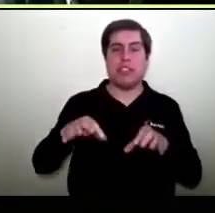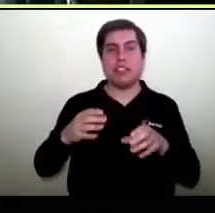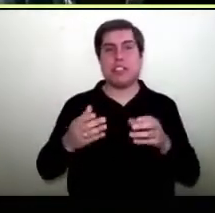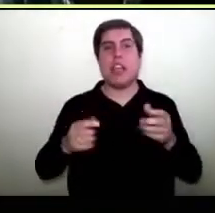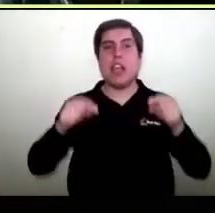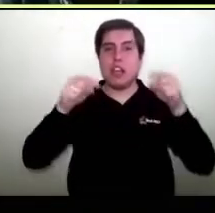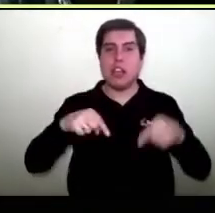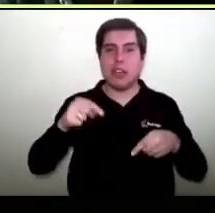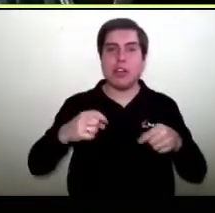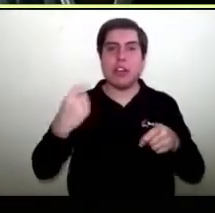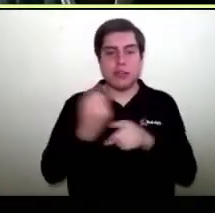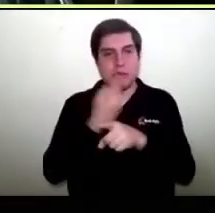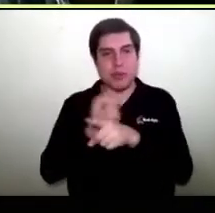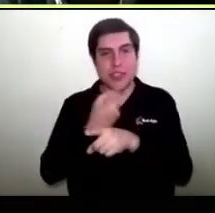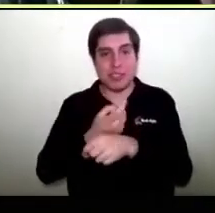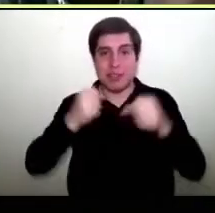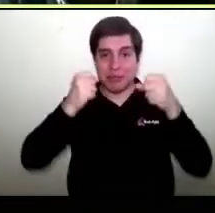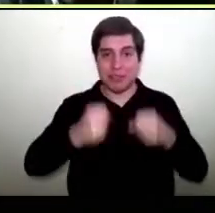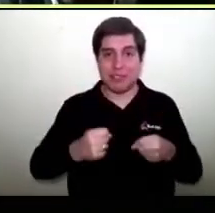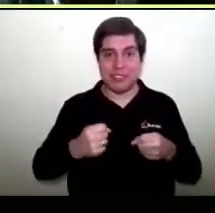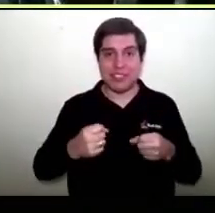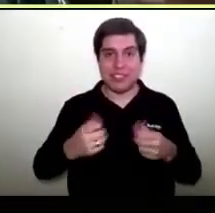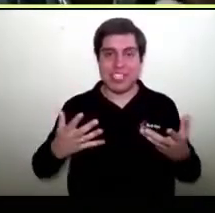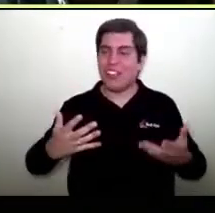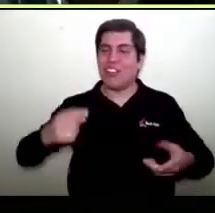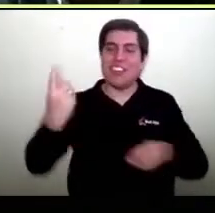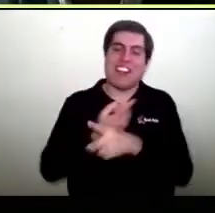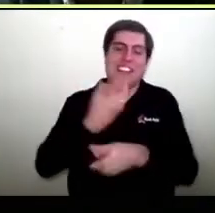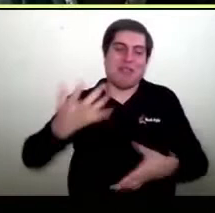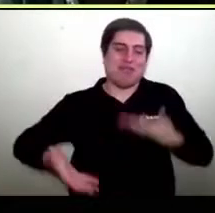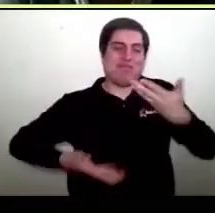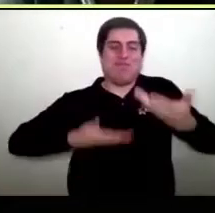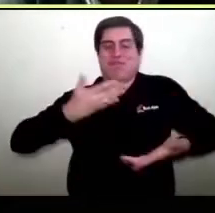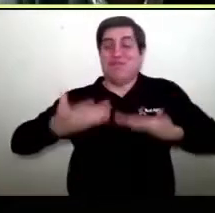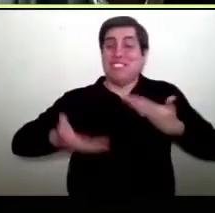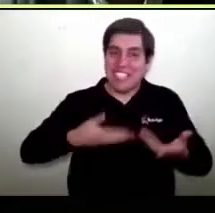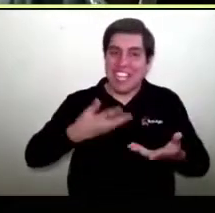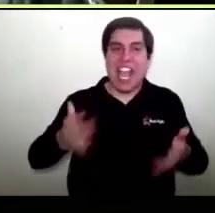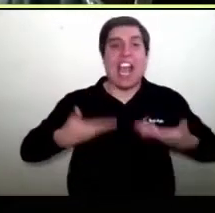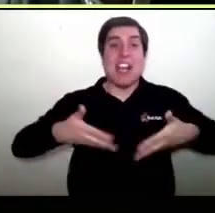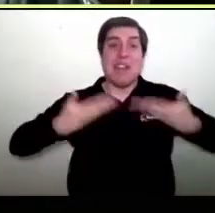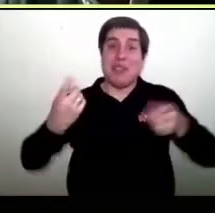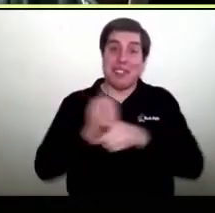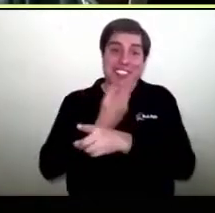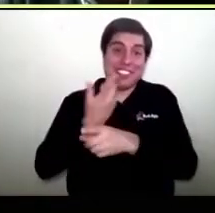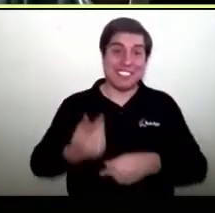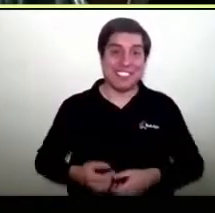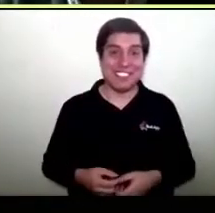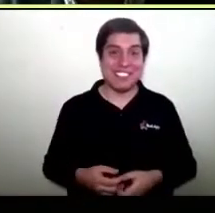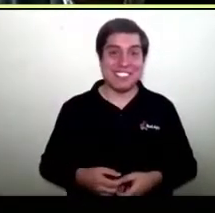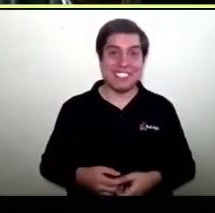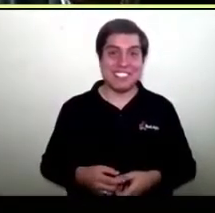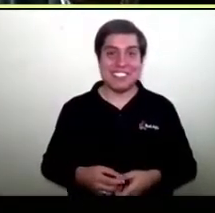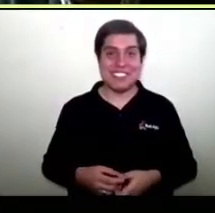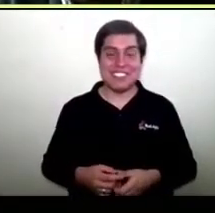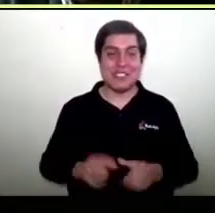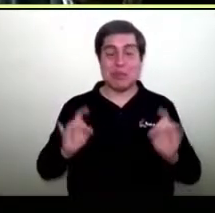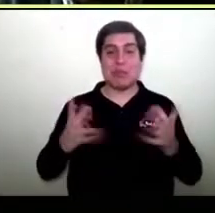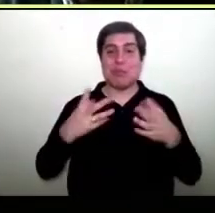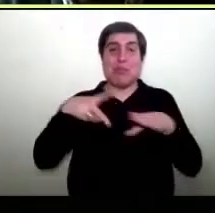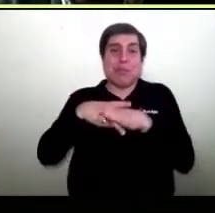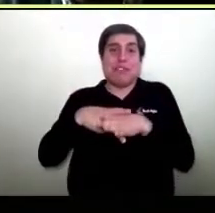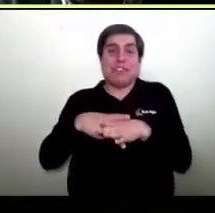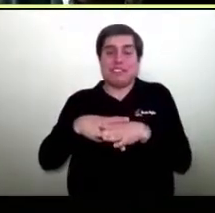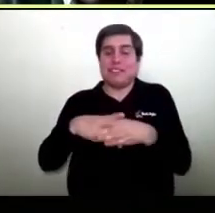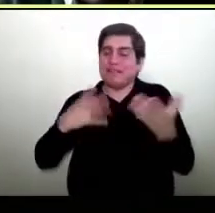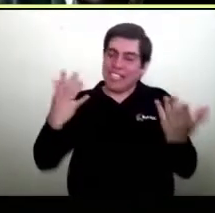y poder seguir con la charla. Hay que volverse a inspirar, que volverse a hablar. La verdad es que son paradas inesperadas, pero bueno,